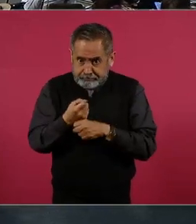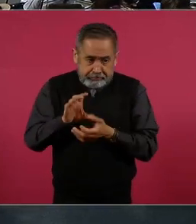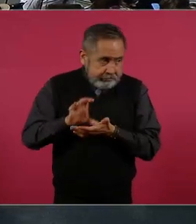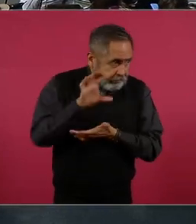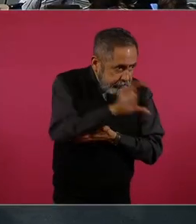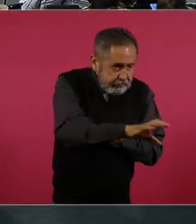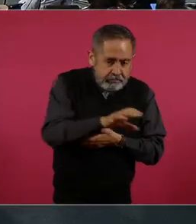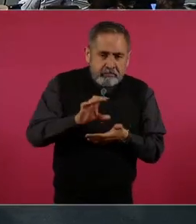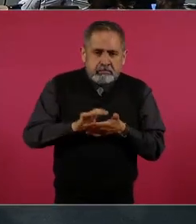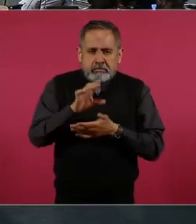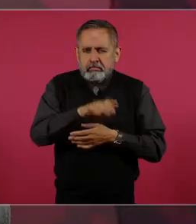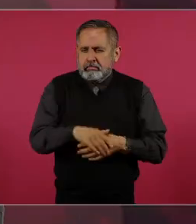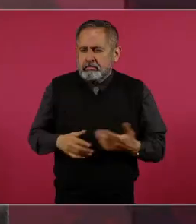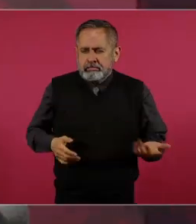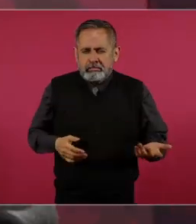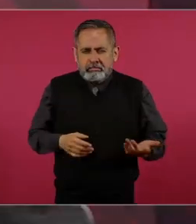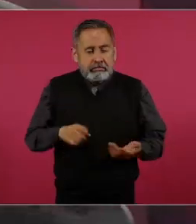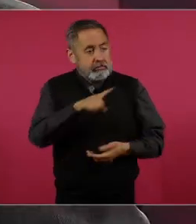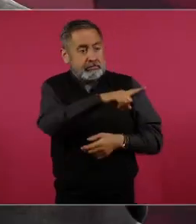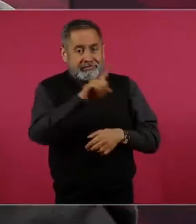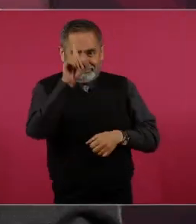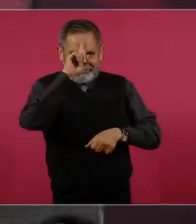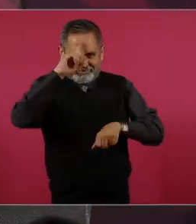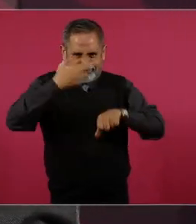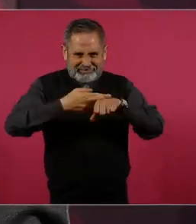¿Cuánto ganan los consejeros?